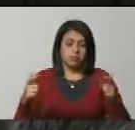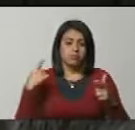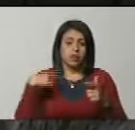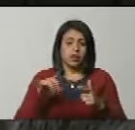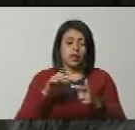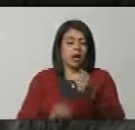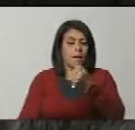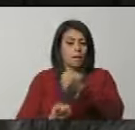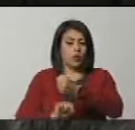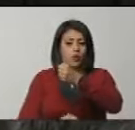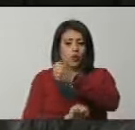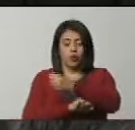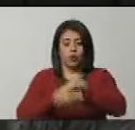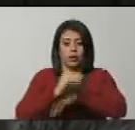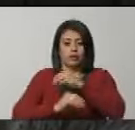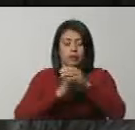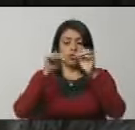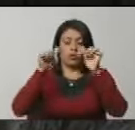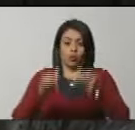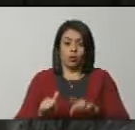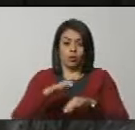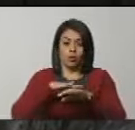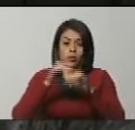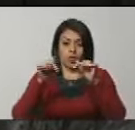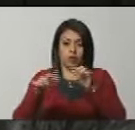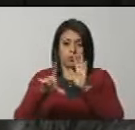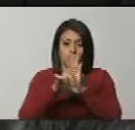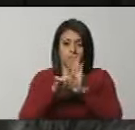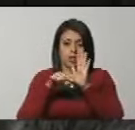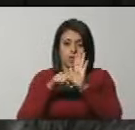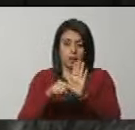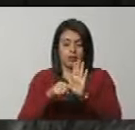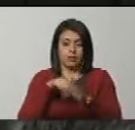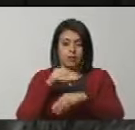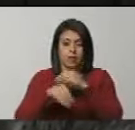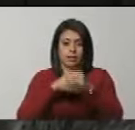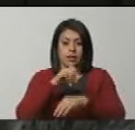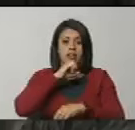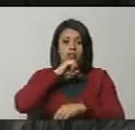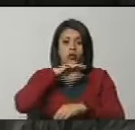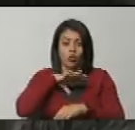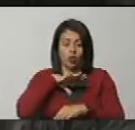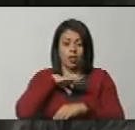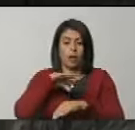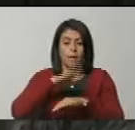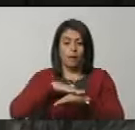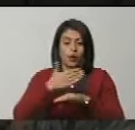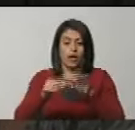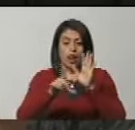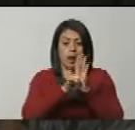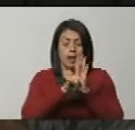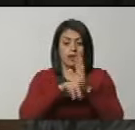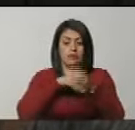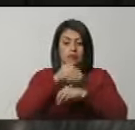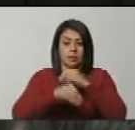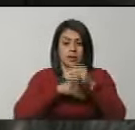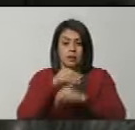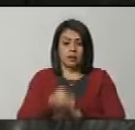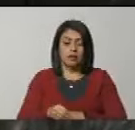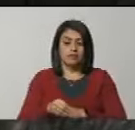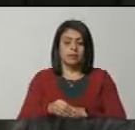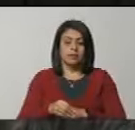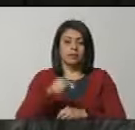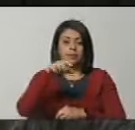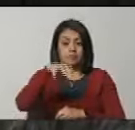tener un fundamento que se lo estamos dejando hoy, porque esta es una ley que va a ser histórica, porque esta es una ley que se crea un